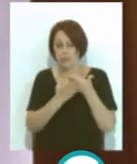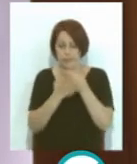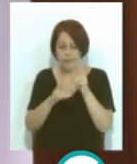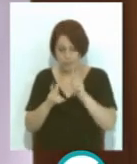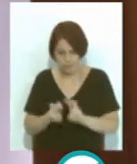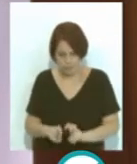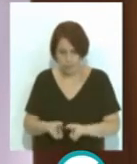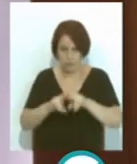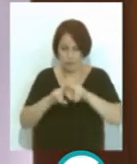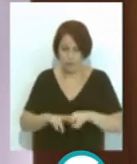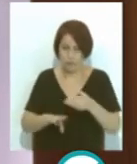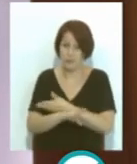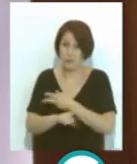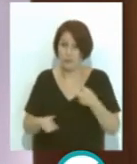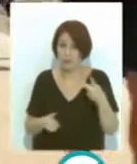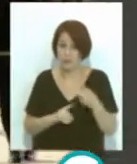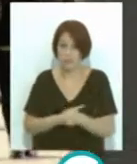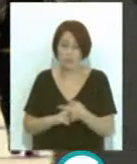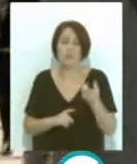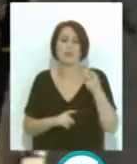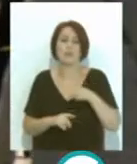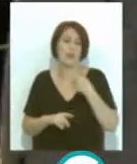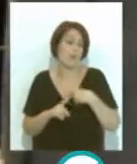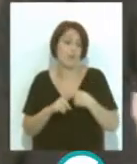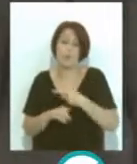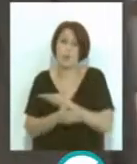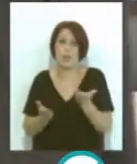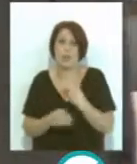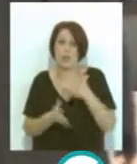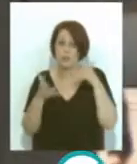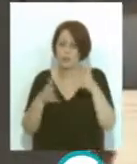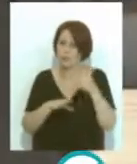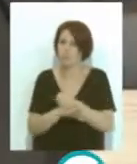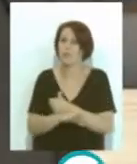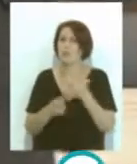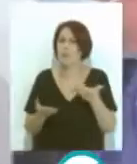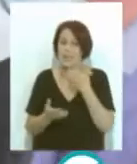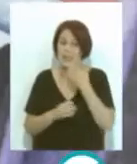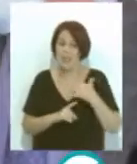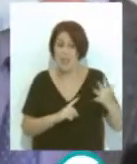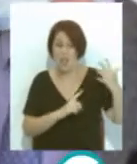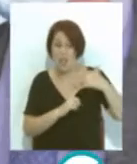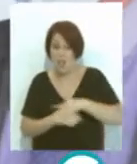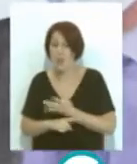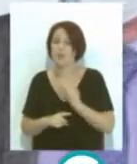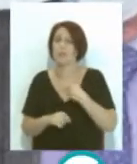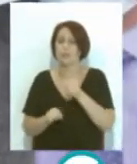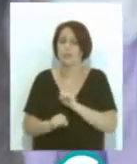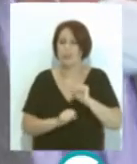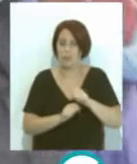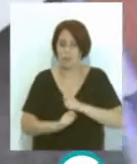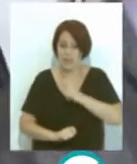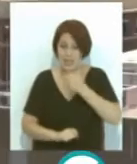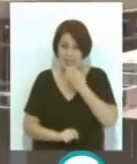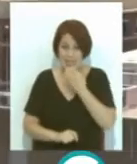análisis de previsión de cualquier elemento Destacar que entre los consejos a la ciudadanía en caso de maremoto desde protección civil han subrayado que